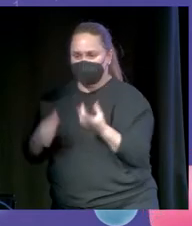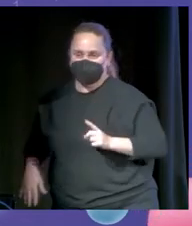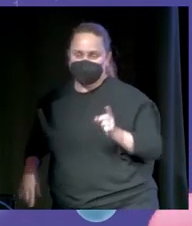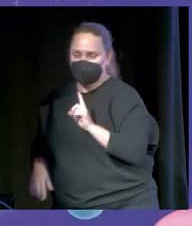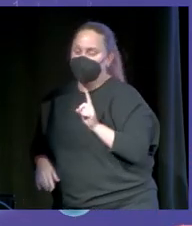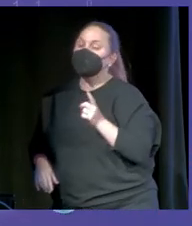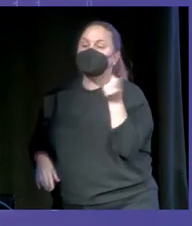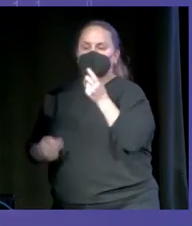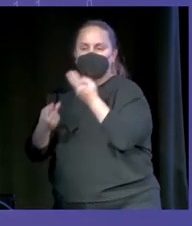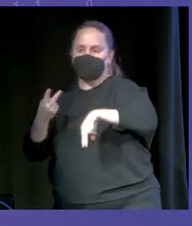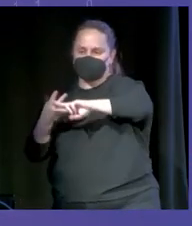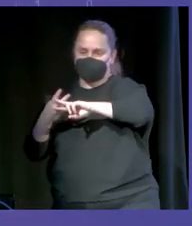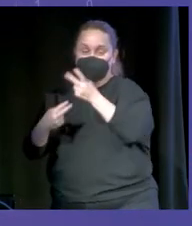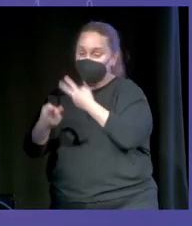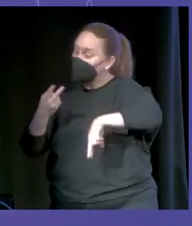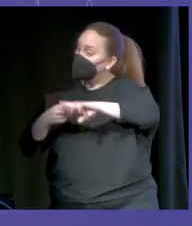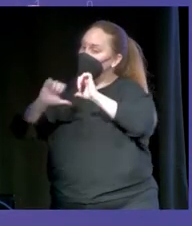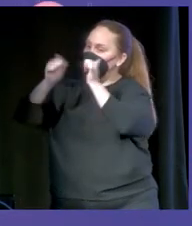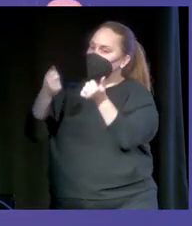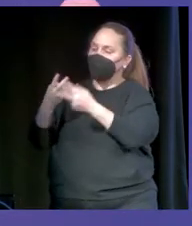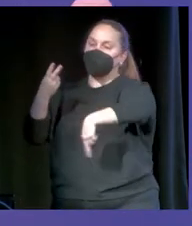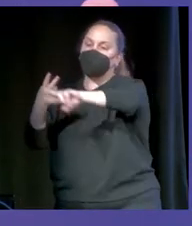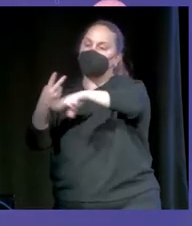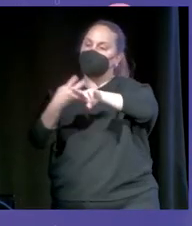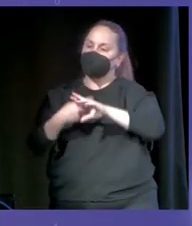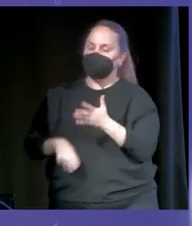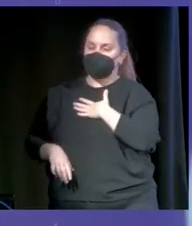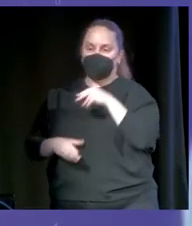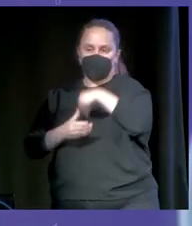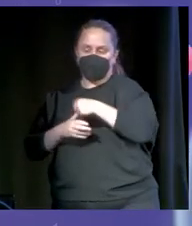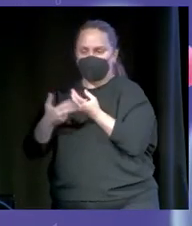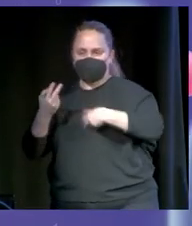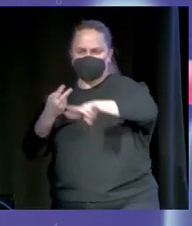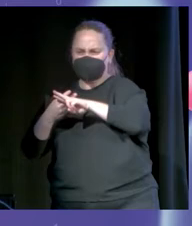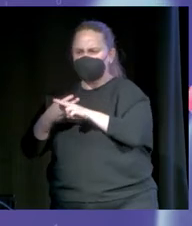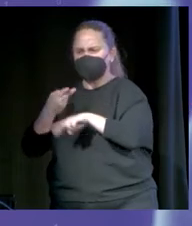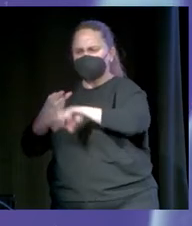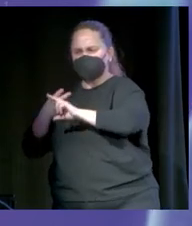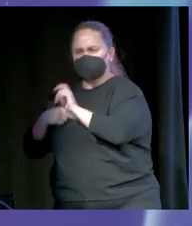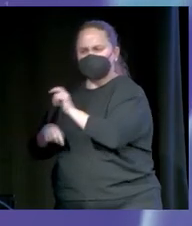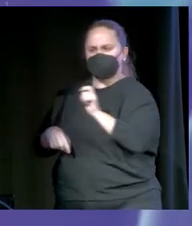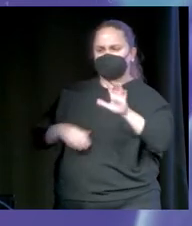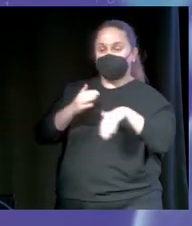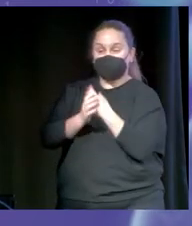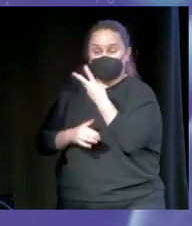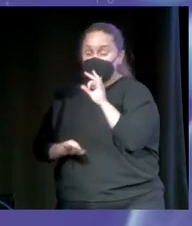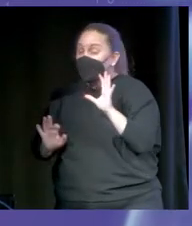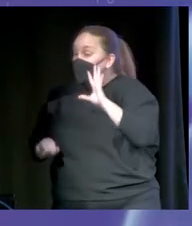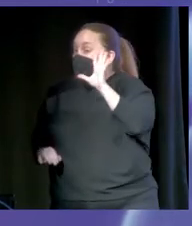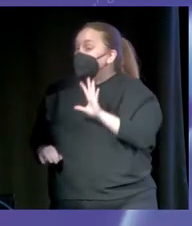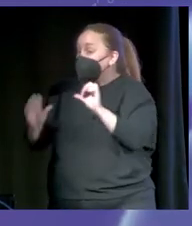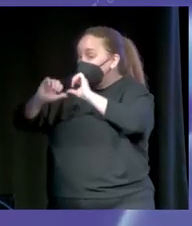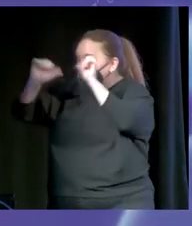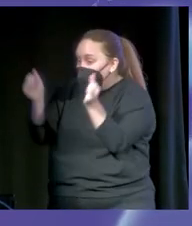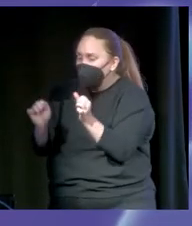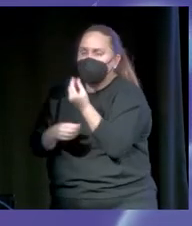también los hashtags. Los hashtags son una forma de etiquetar vuestro contenido. Se pueden poner, creo, hasta 30. Sin embargo, parece que la cifra mágica